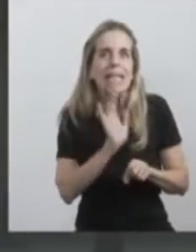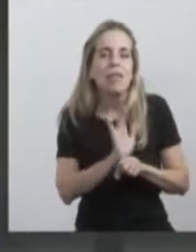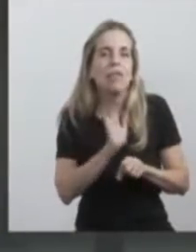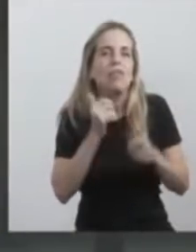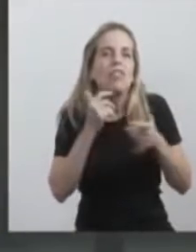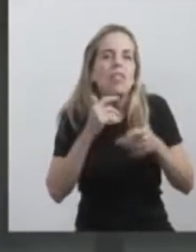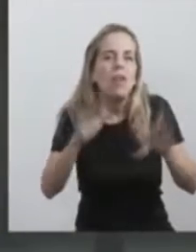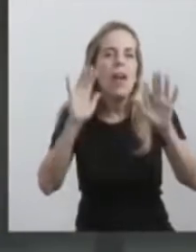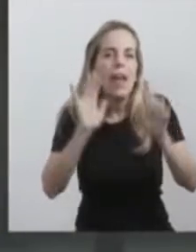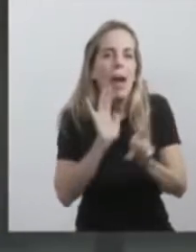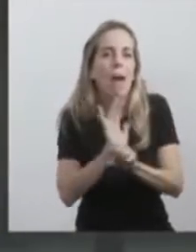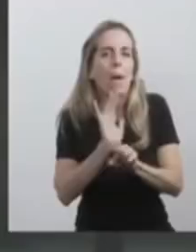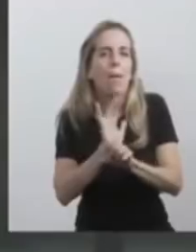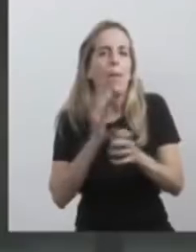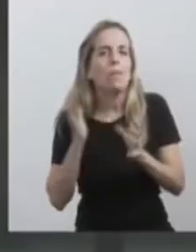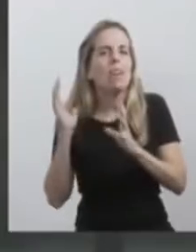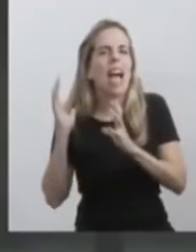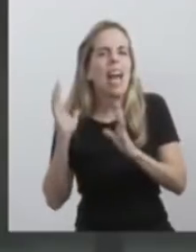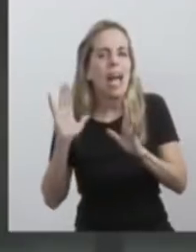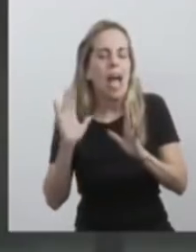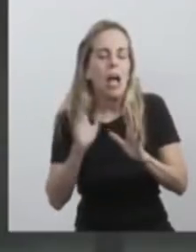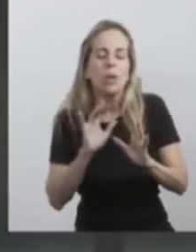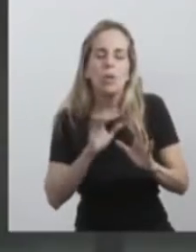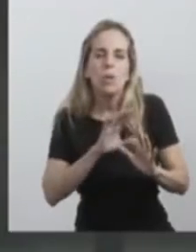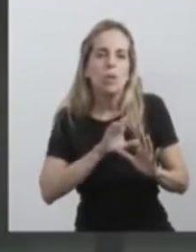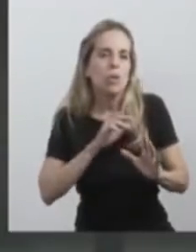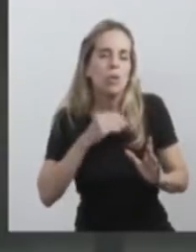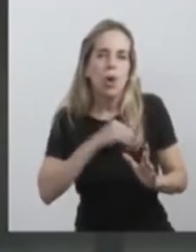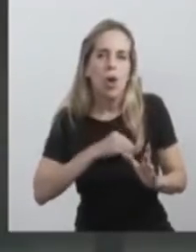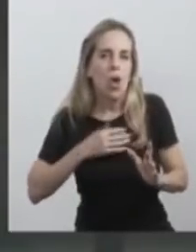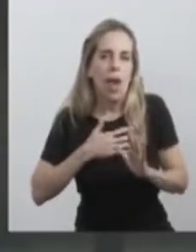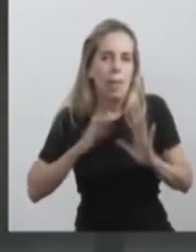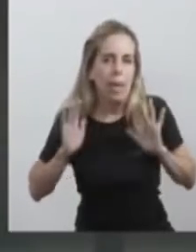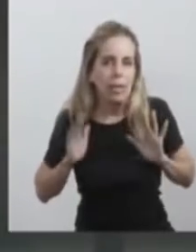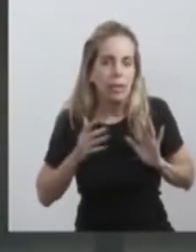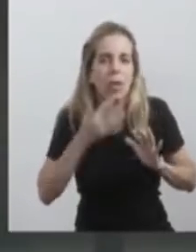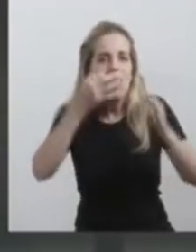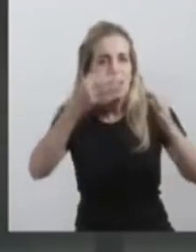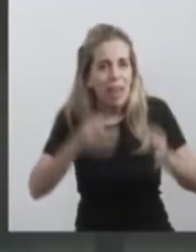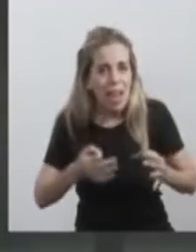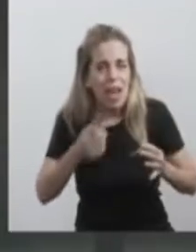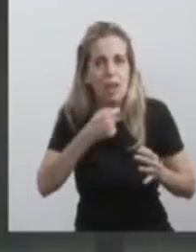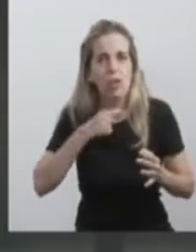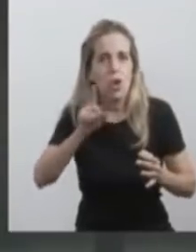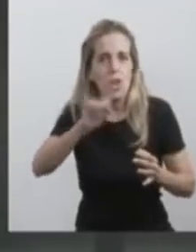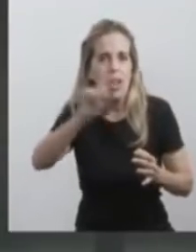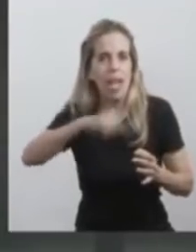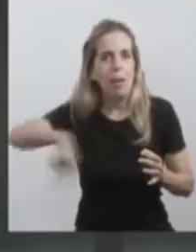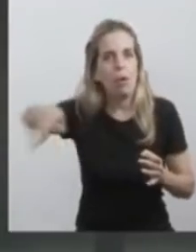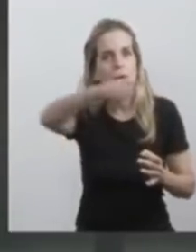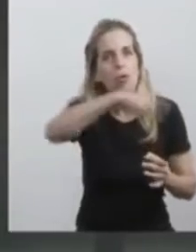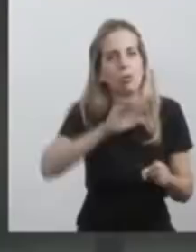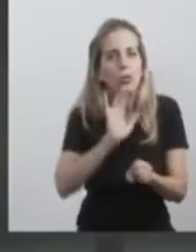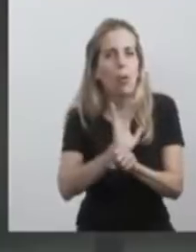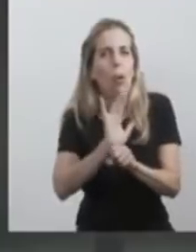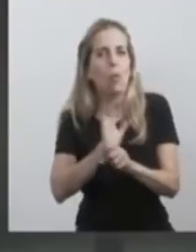lo lamento. La verdad es que no queríamos ser una carga para nadie.